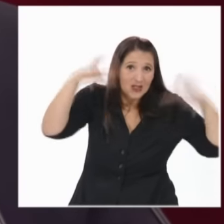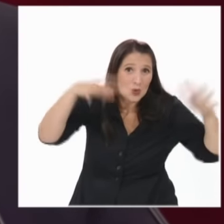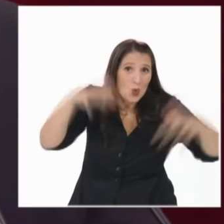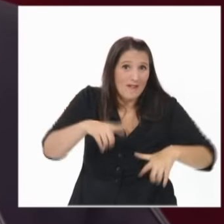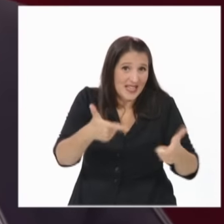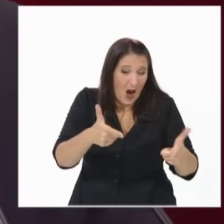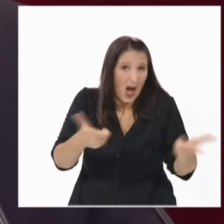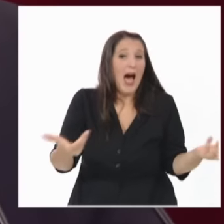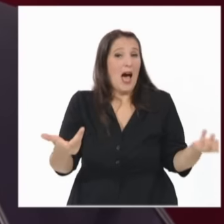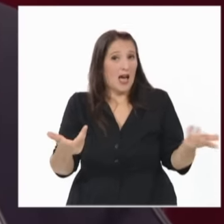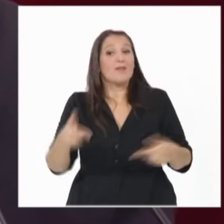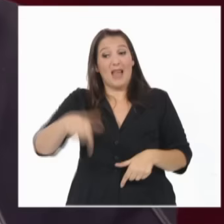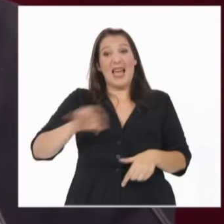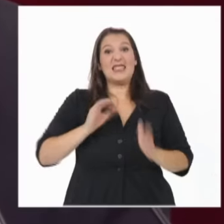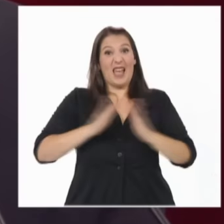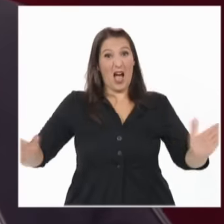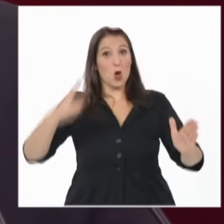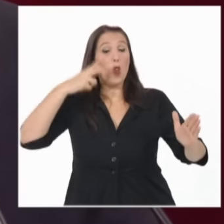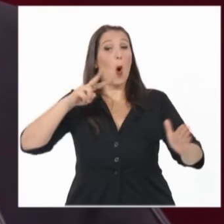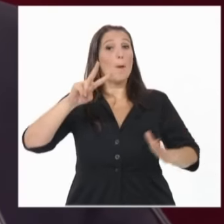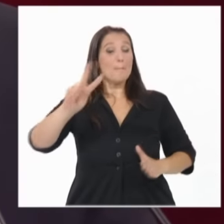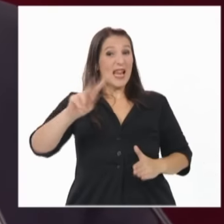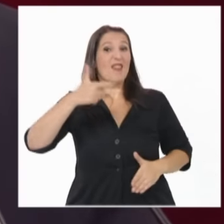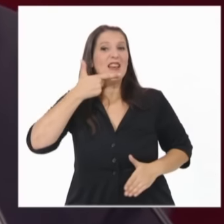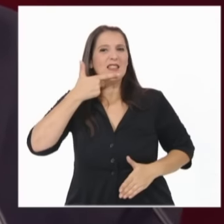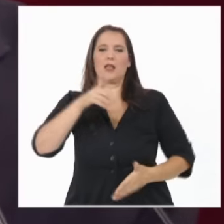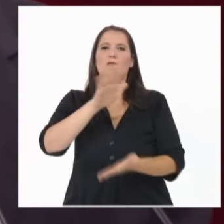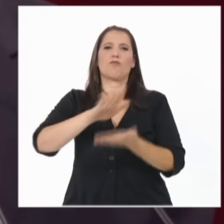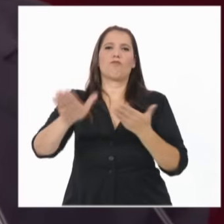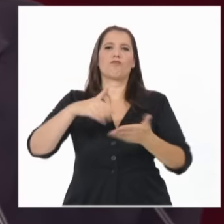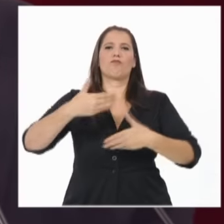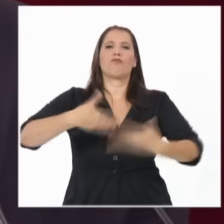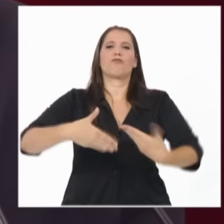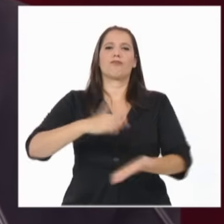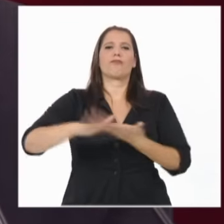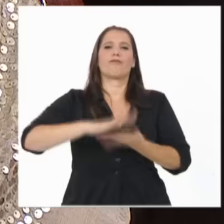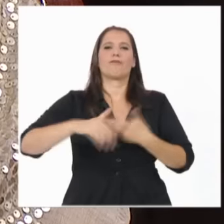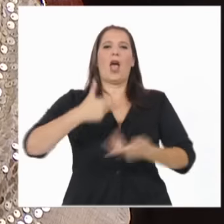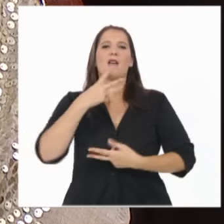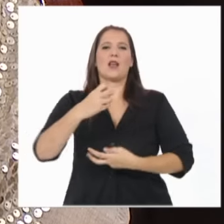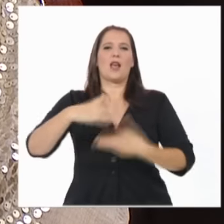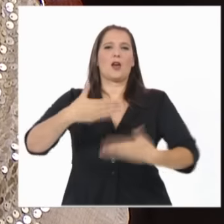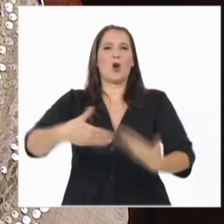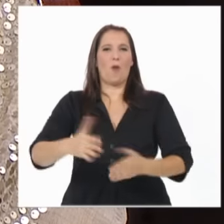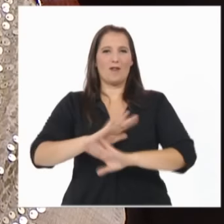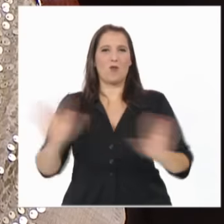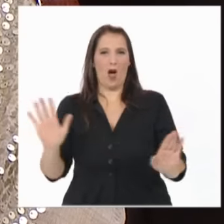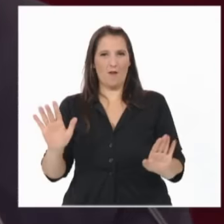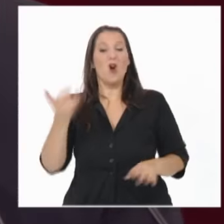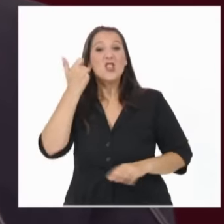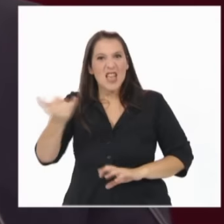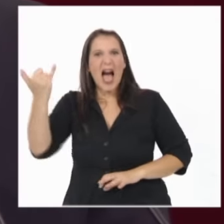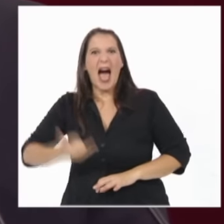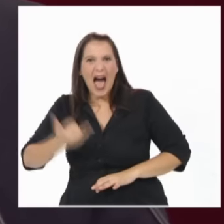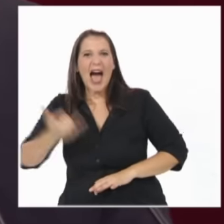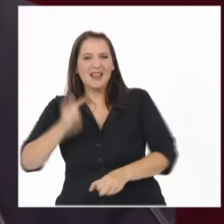como el año de las energías renovables y con el plan Renovar pusimos 59 proyectos en